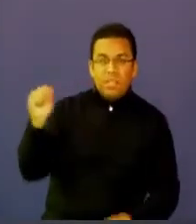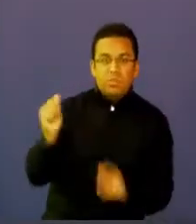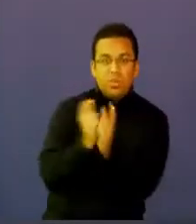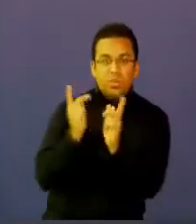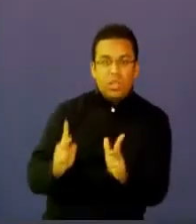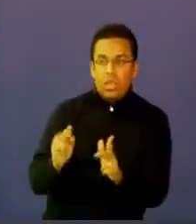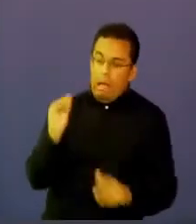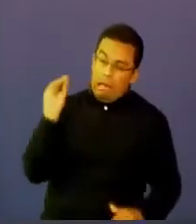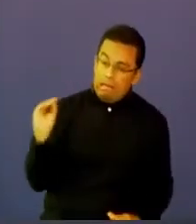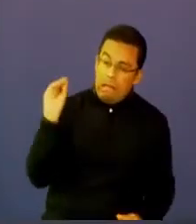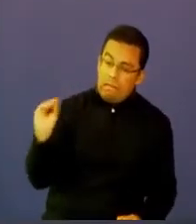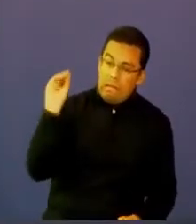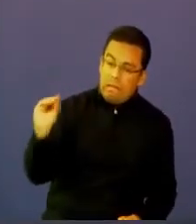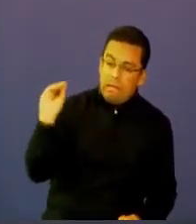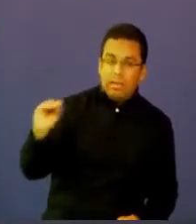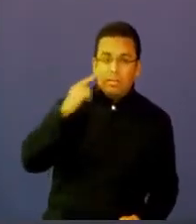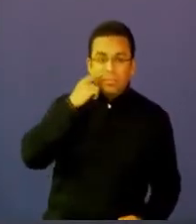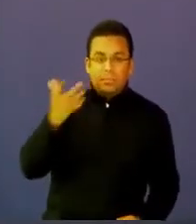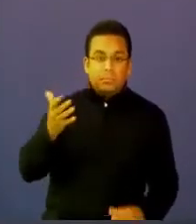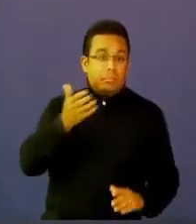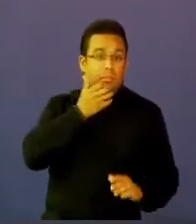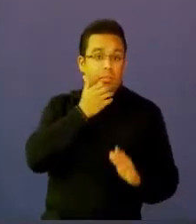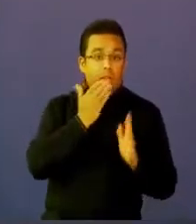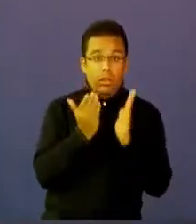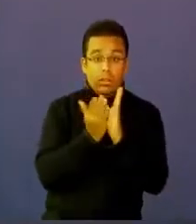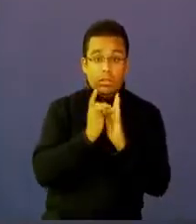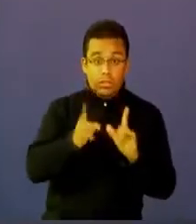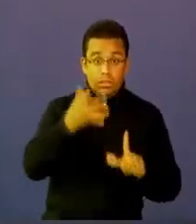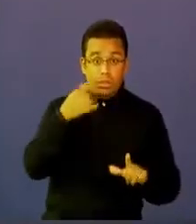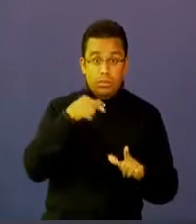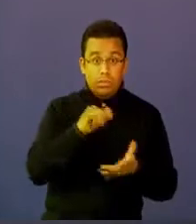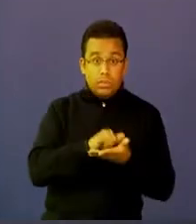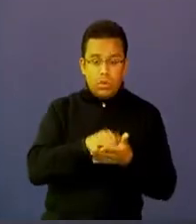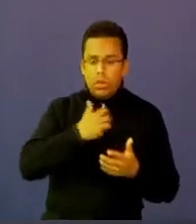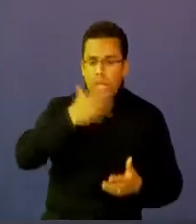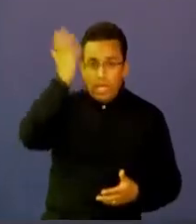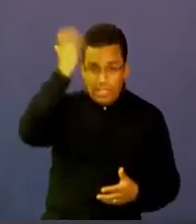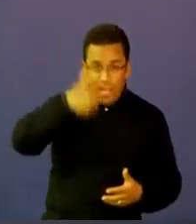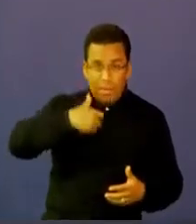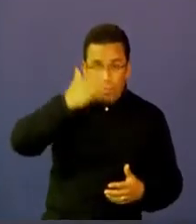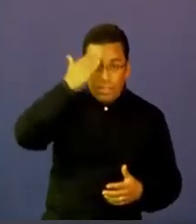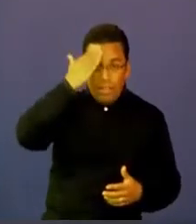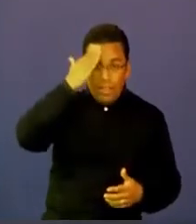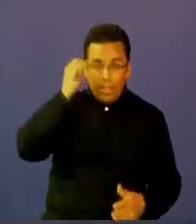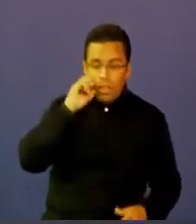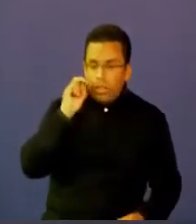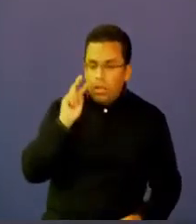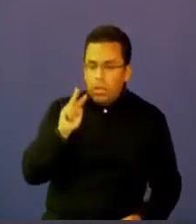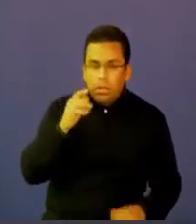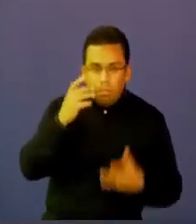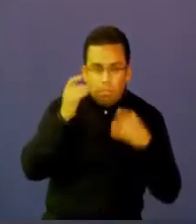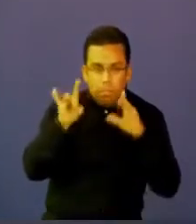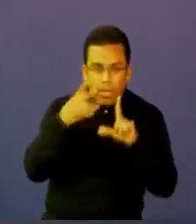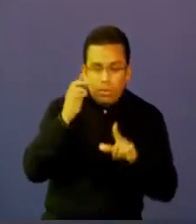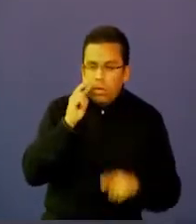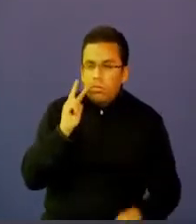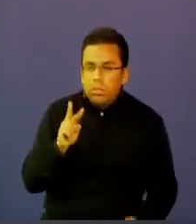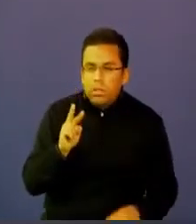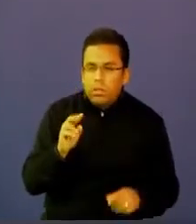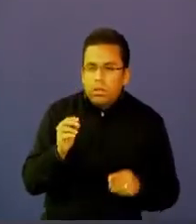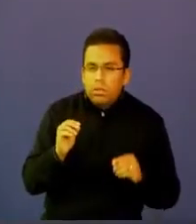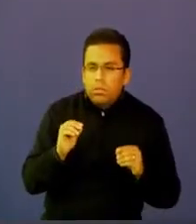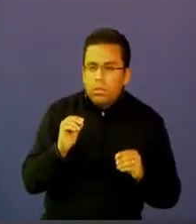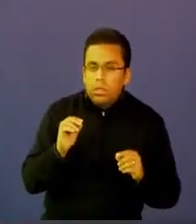con el Saber plantea retos a través de un videojuego que deben pasar cada uno de los niños y no solo desarrollan habilidades